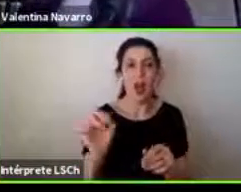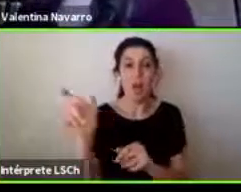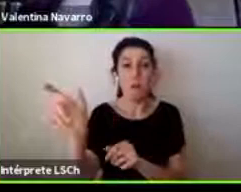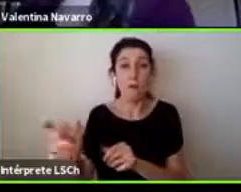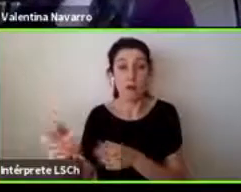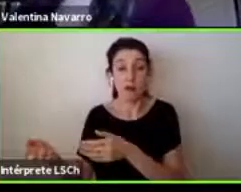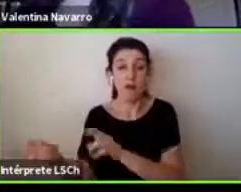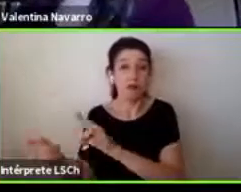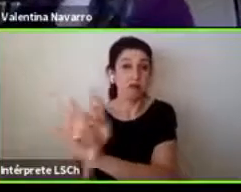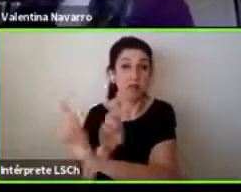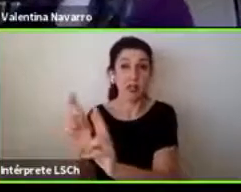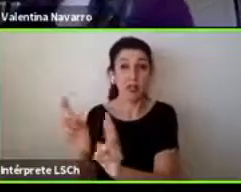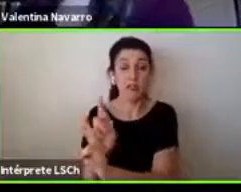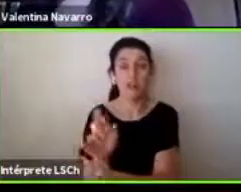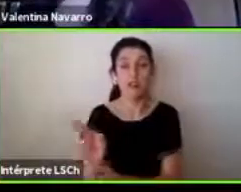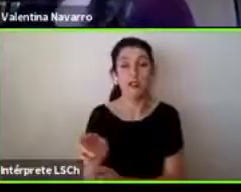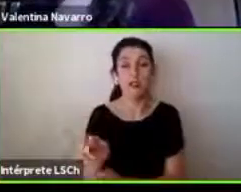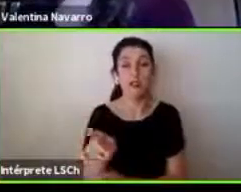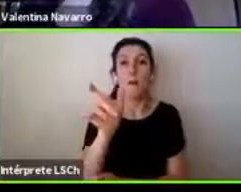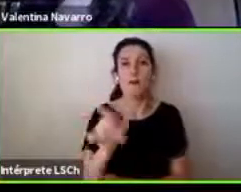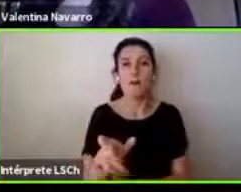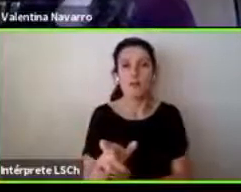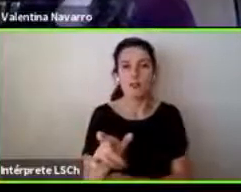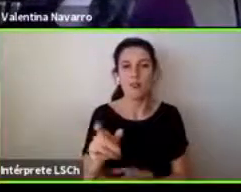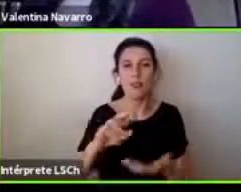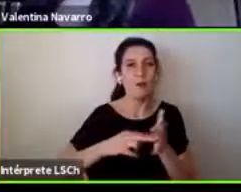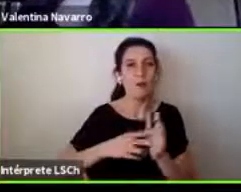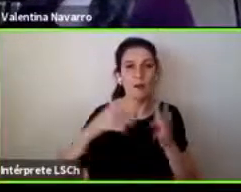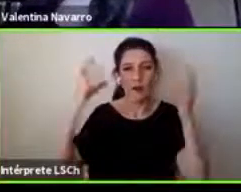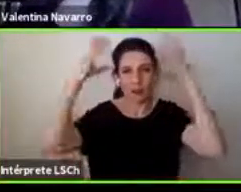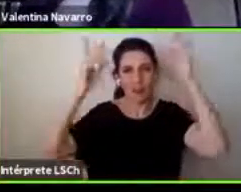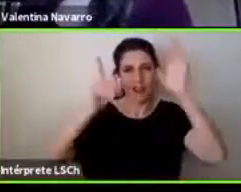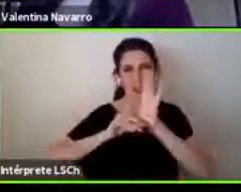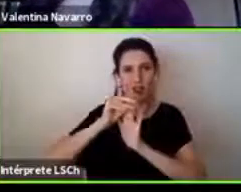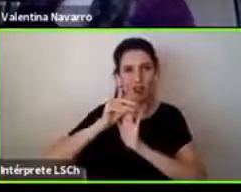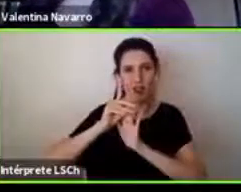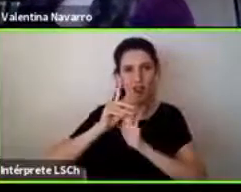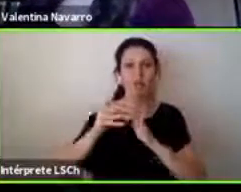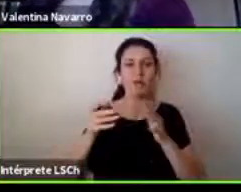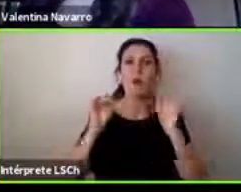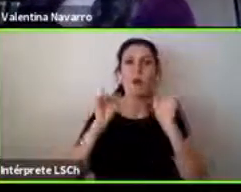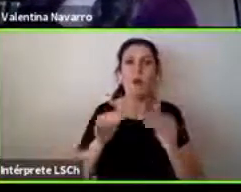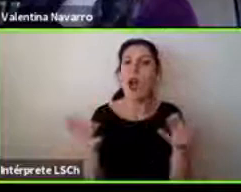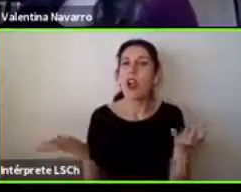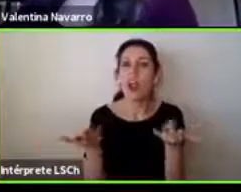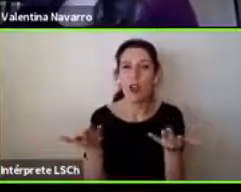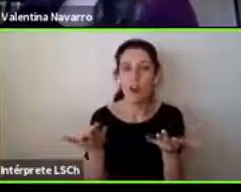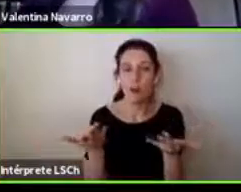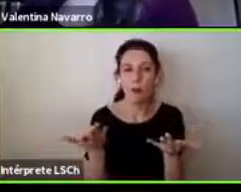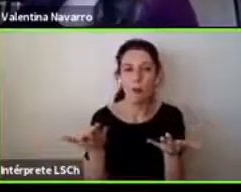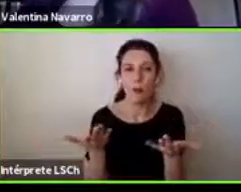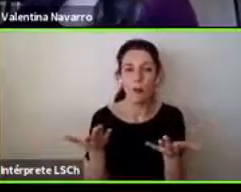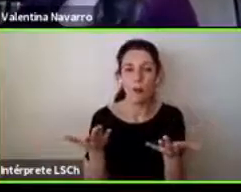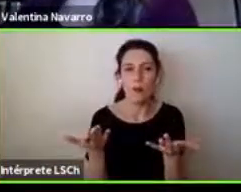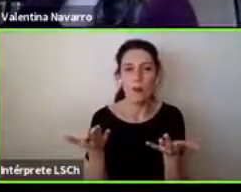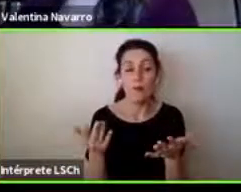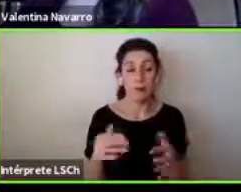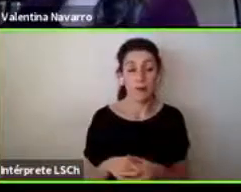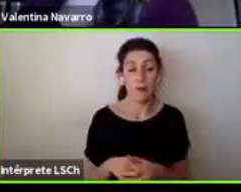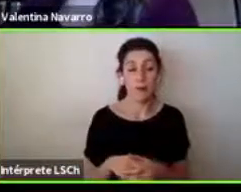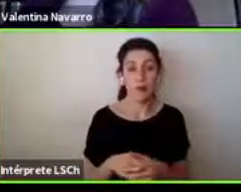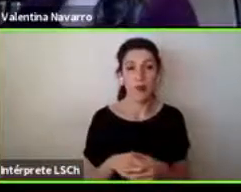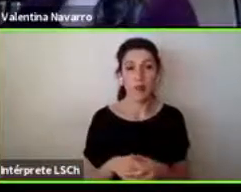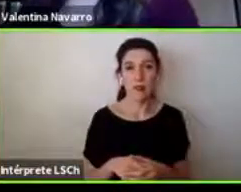personas que tienen trastornos del neurodesarrollo y saber cómo apoyarlos desde ese punto de vista entonces